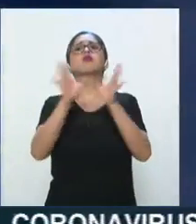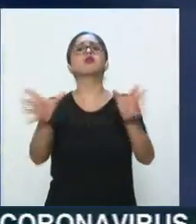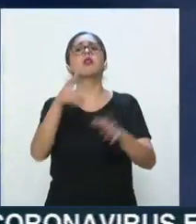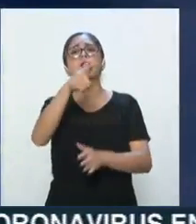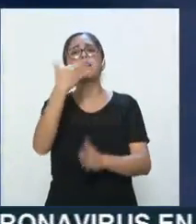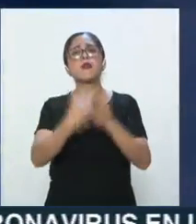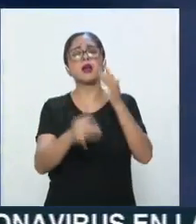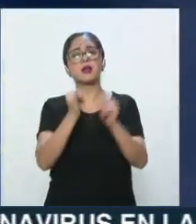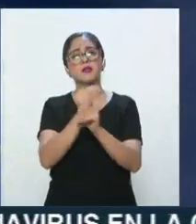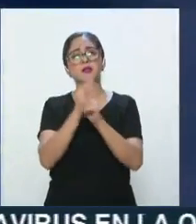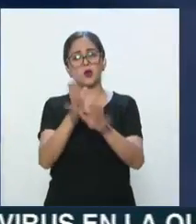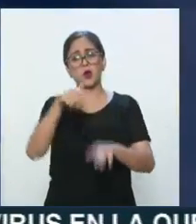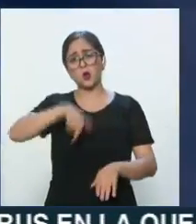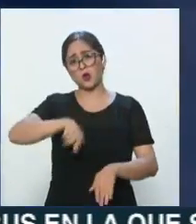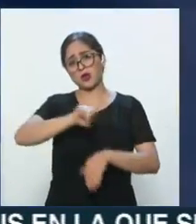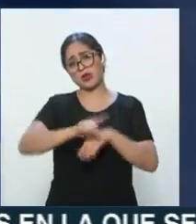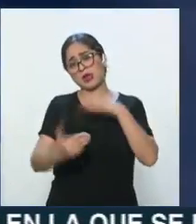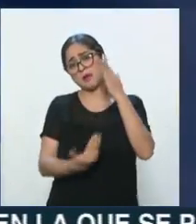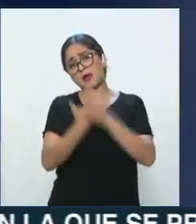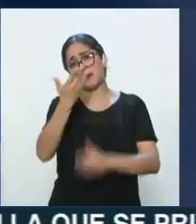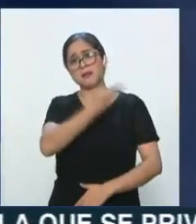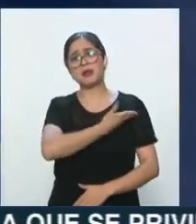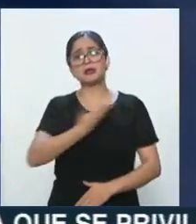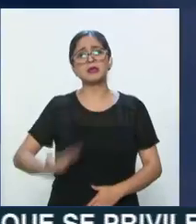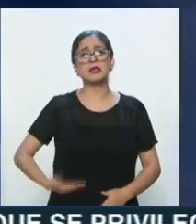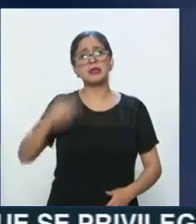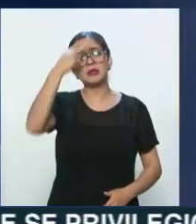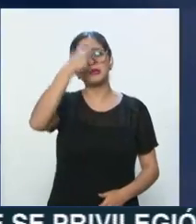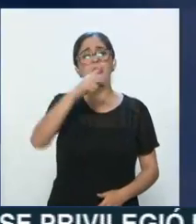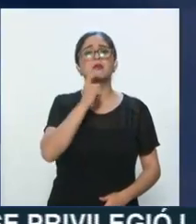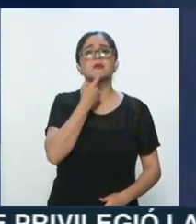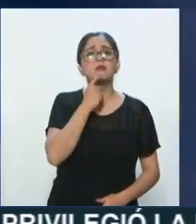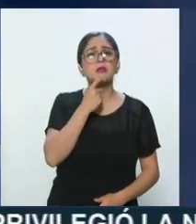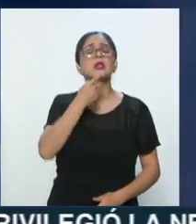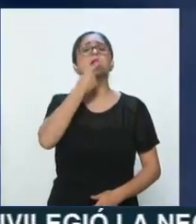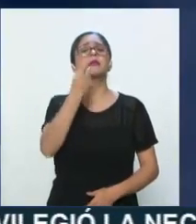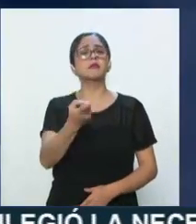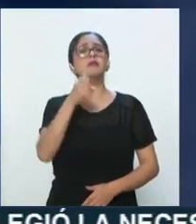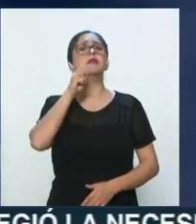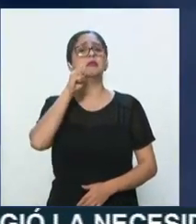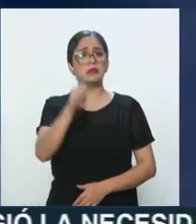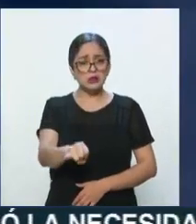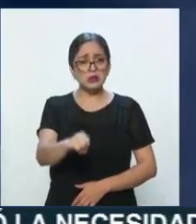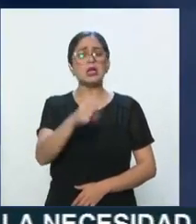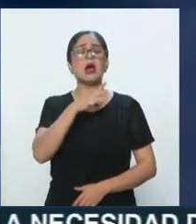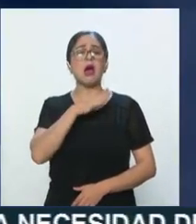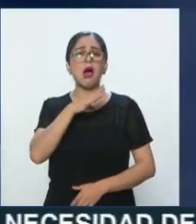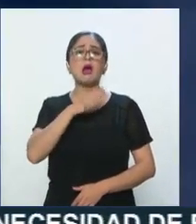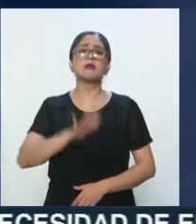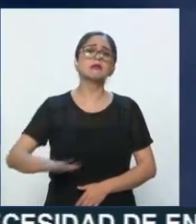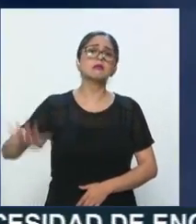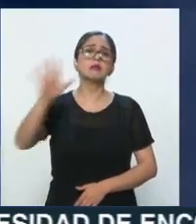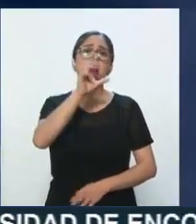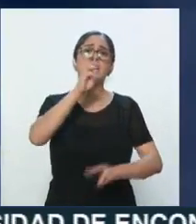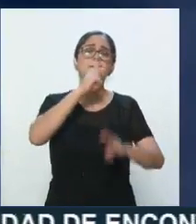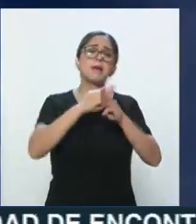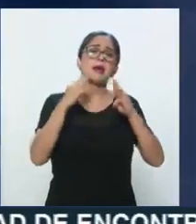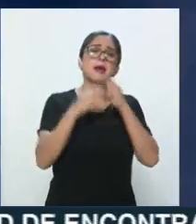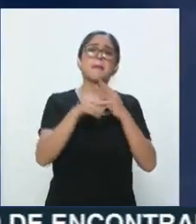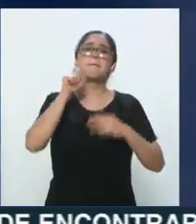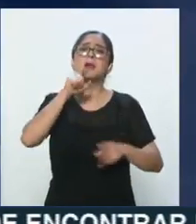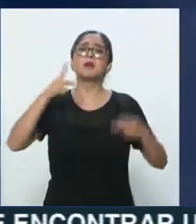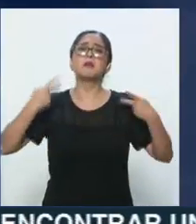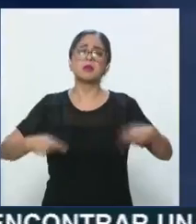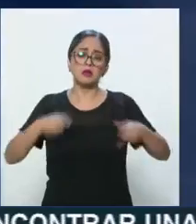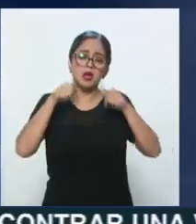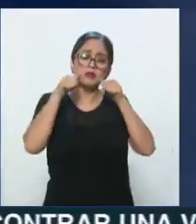temas de hoy, en su mañanera, el presidente de México, Andrés Manuel López Obrador, garantizó la infraestructura y el personal médico suficiente para atender a pacientes